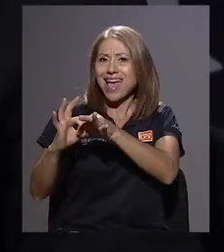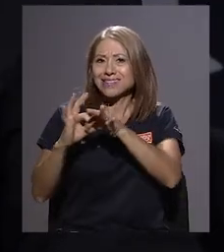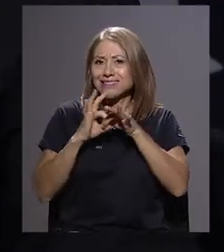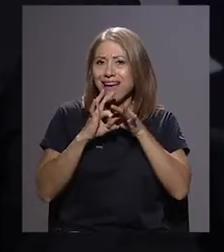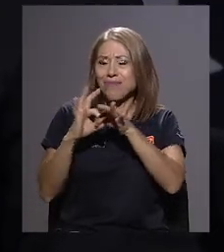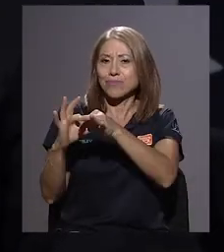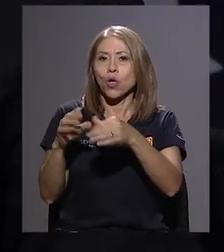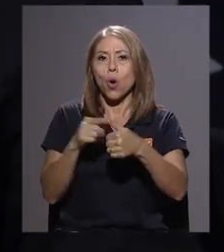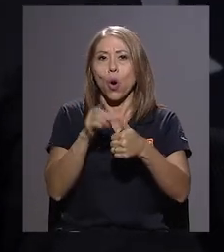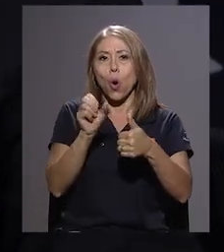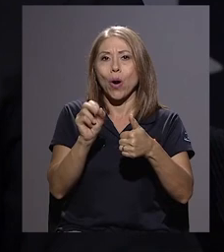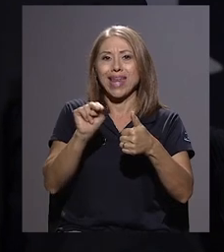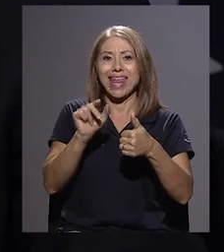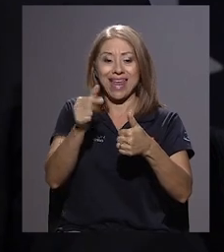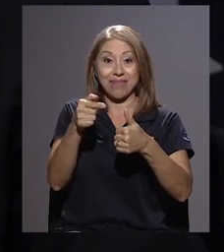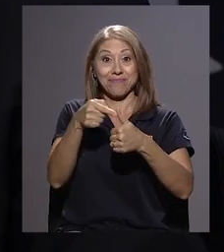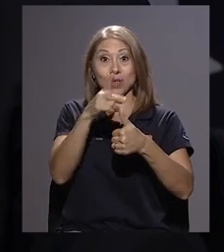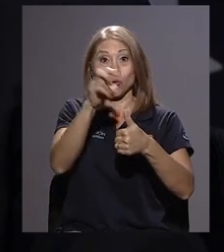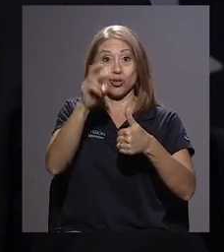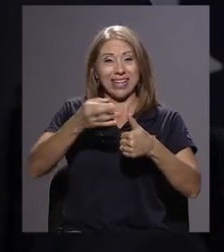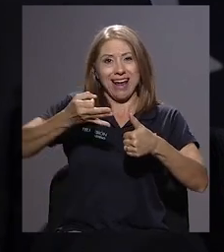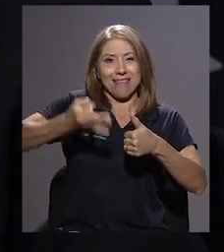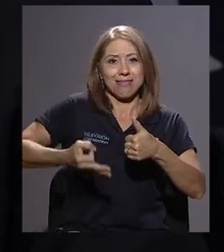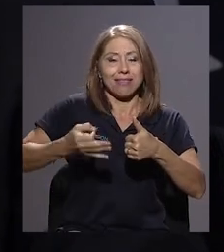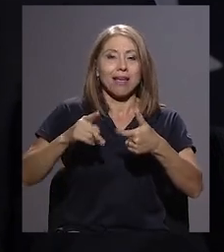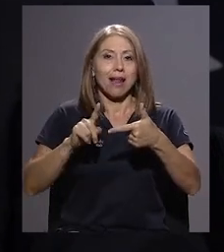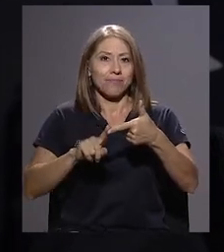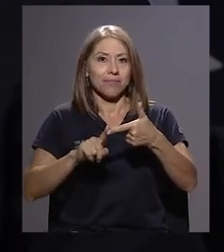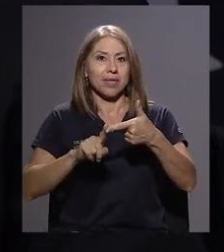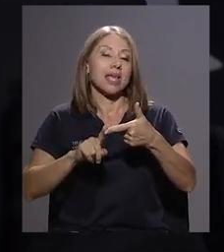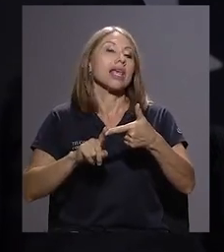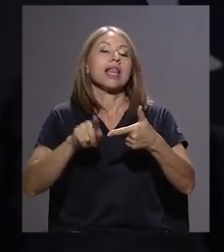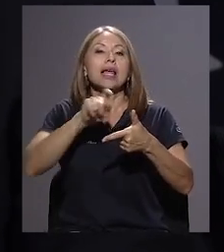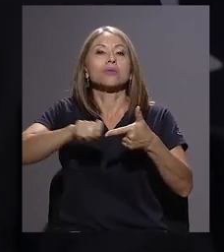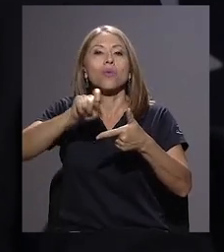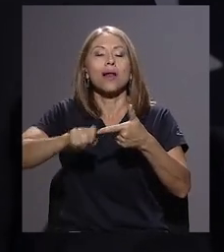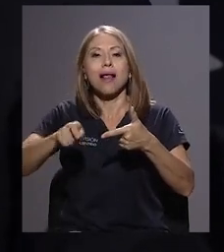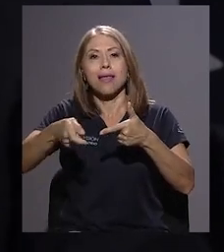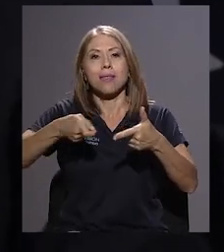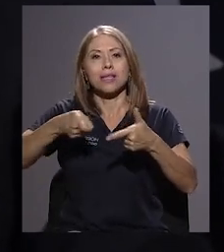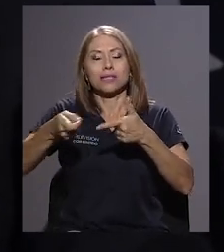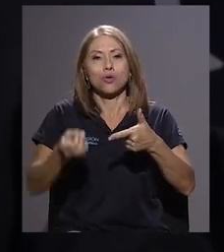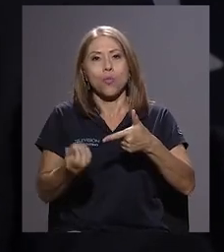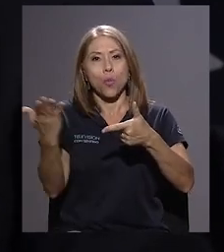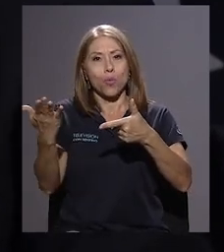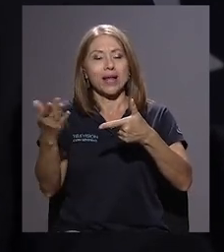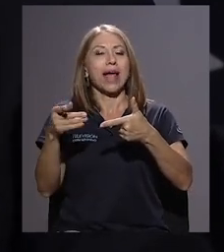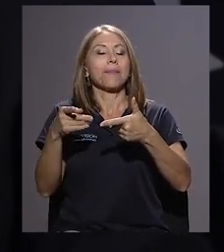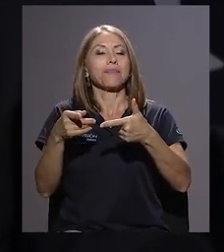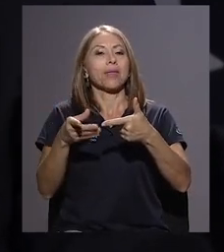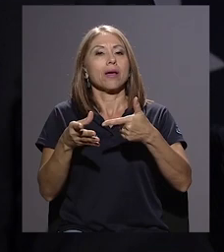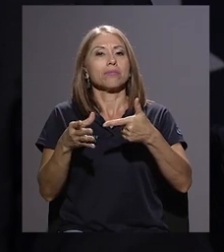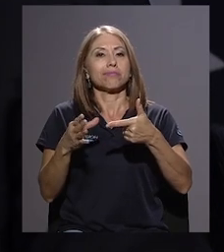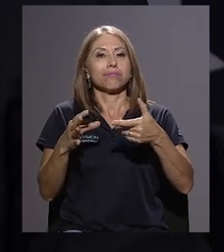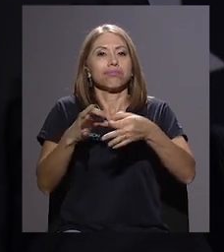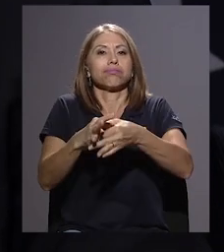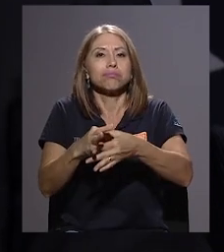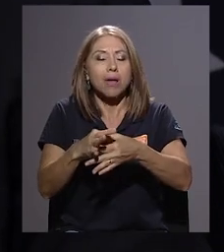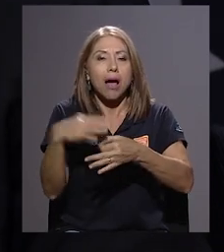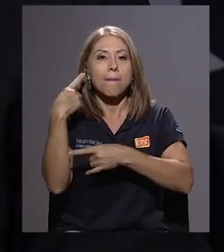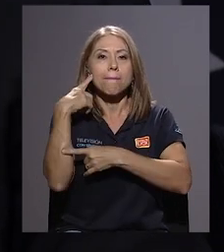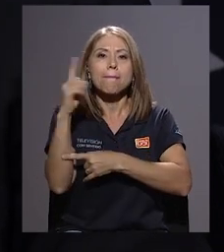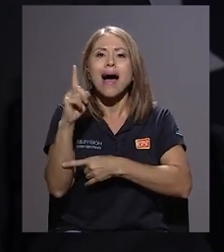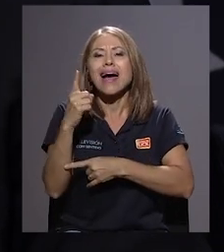alianza, ¿verdad? Entre una ONG como Costa Rica Íntegra y la academia, en este caso la Escuela de Administración Pública, para